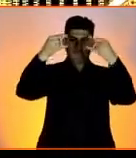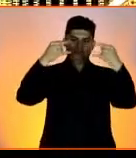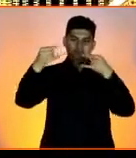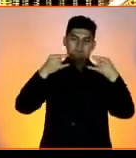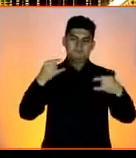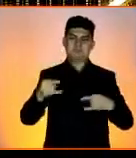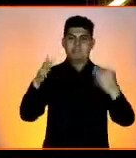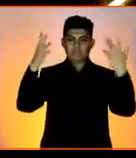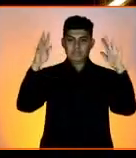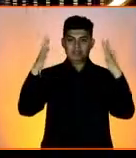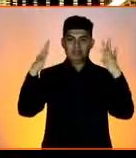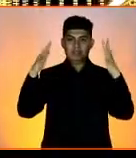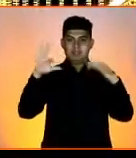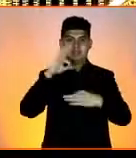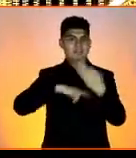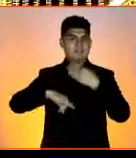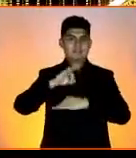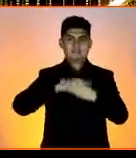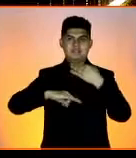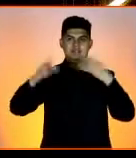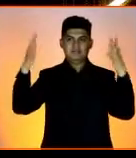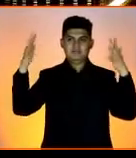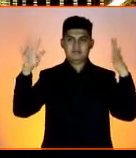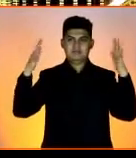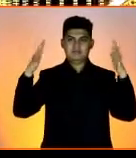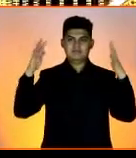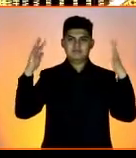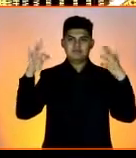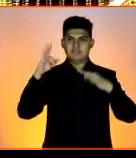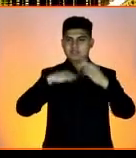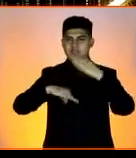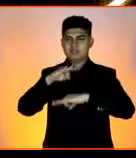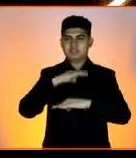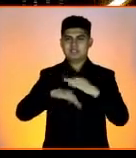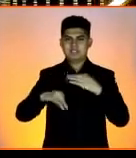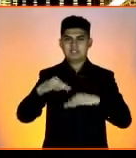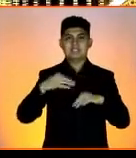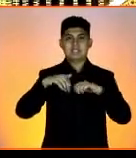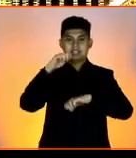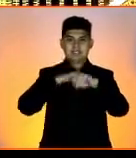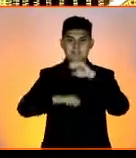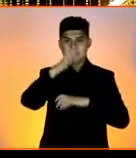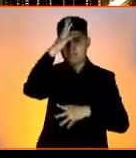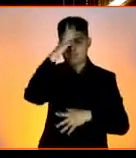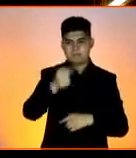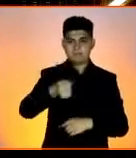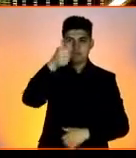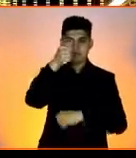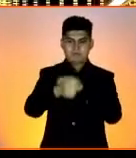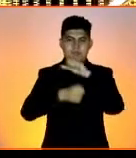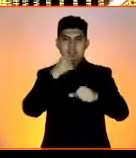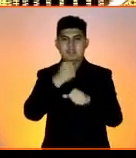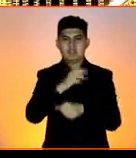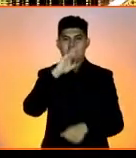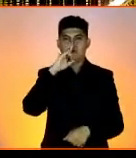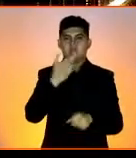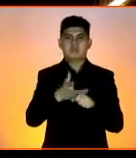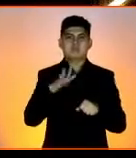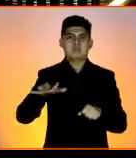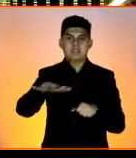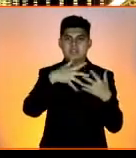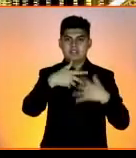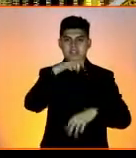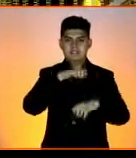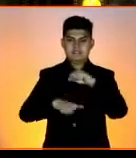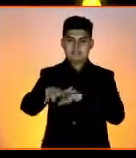por favor, un aplauso para todos ellos y todas ellas, para todas estas empresas comprometidas por primer año con la responsabilidad social empresarial.